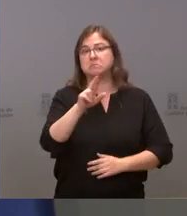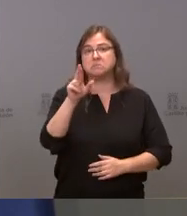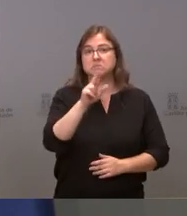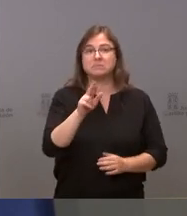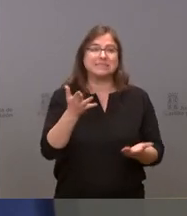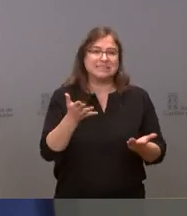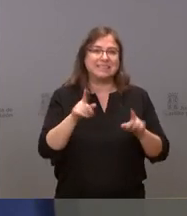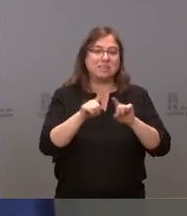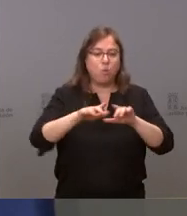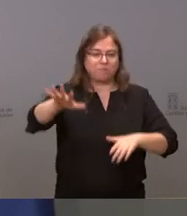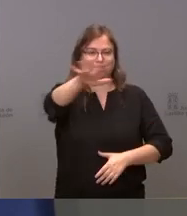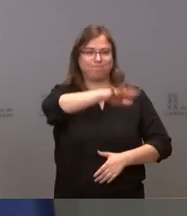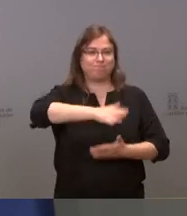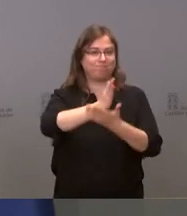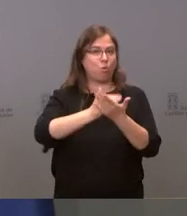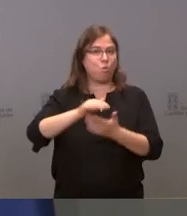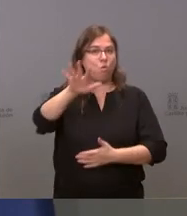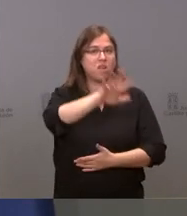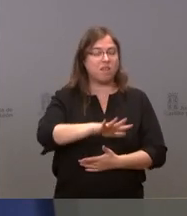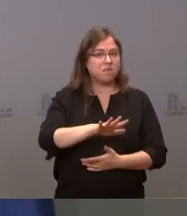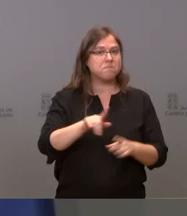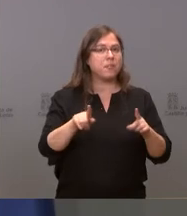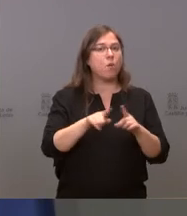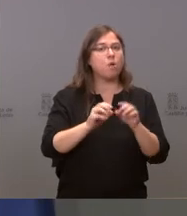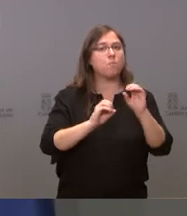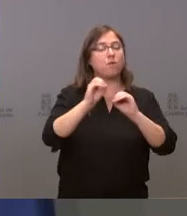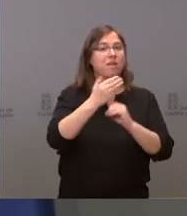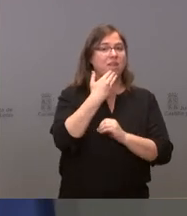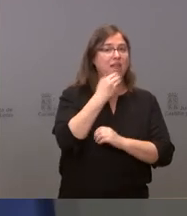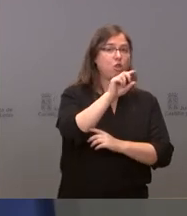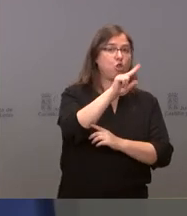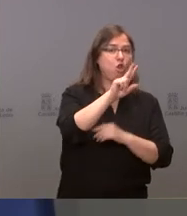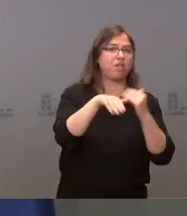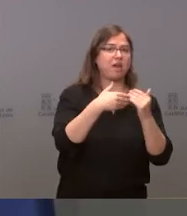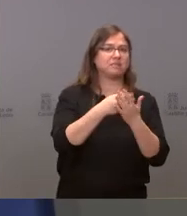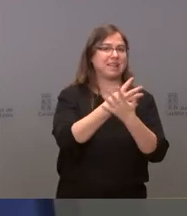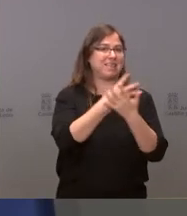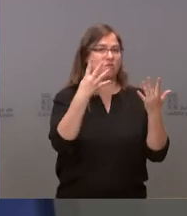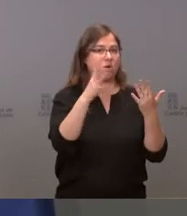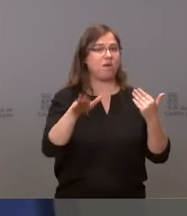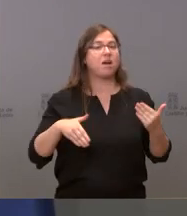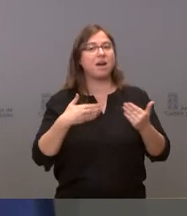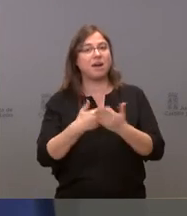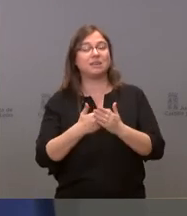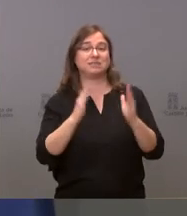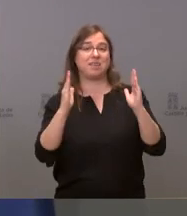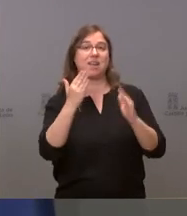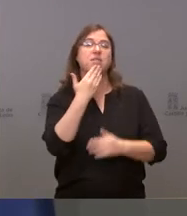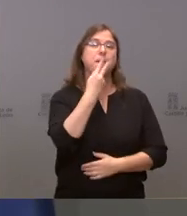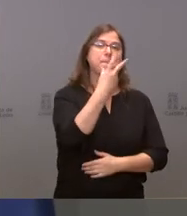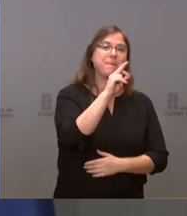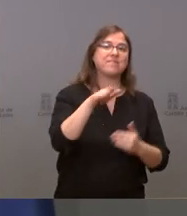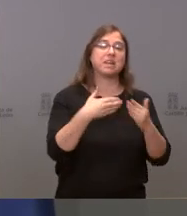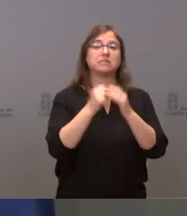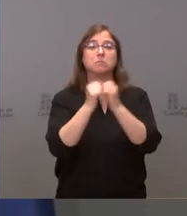dentro del conjunto de las provincias, tanto en el tramo de 12 a 19 como en el tramo de 20 a 29, en el tramo de los